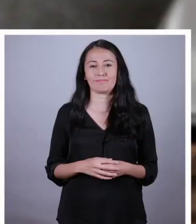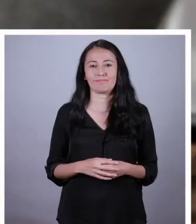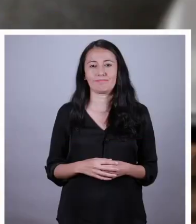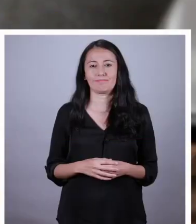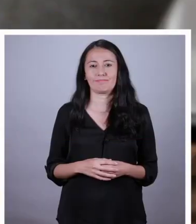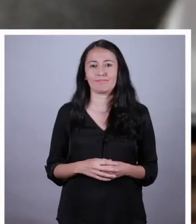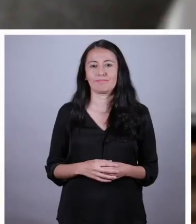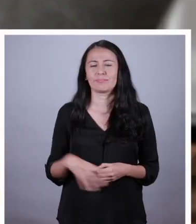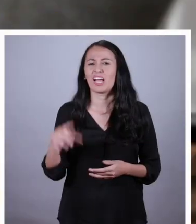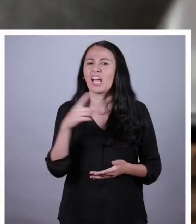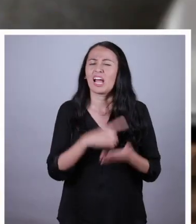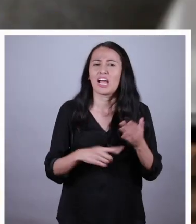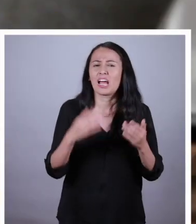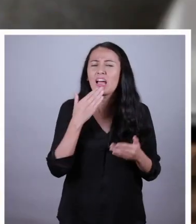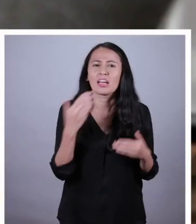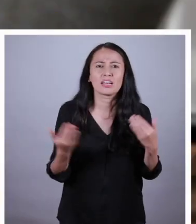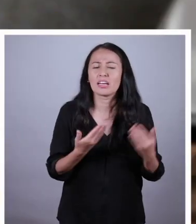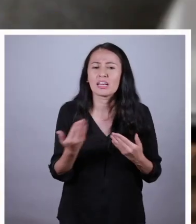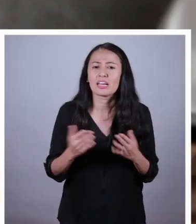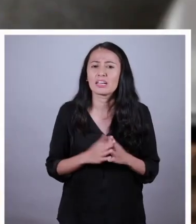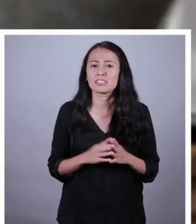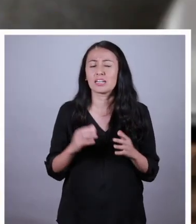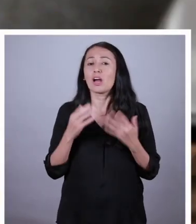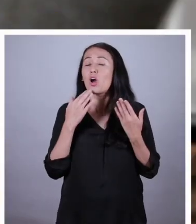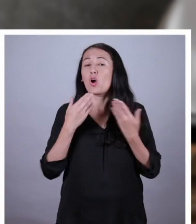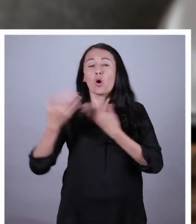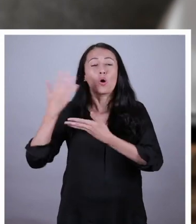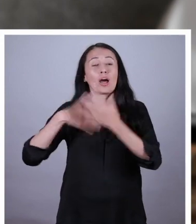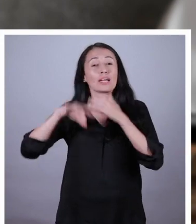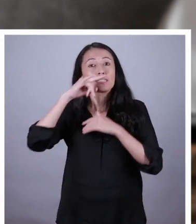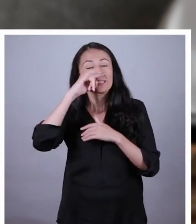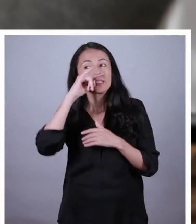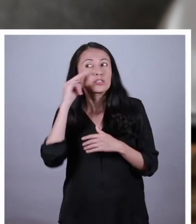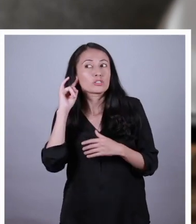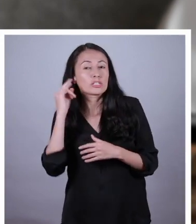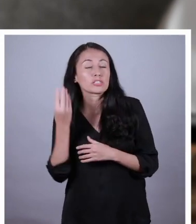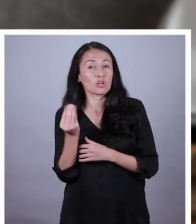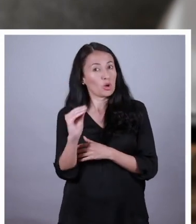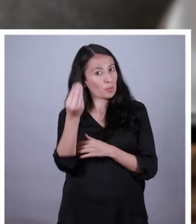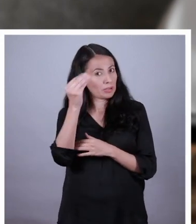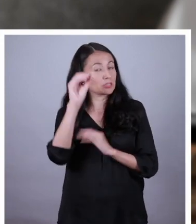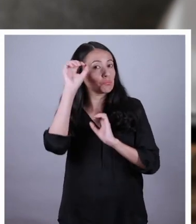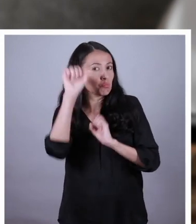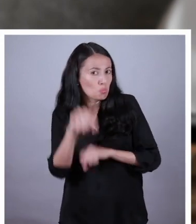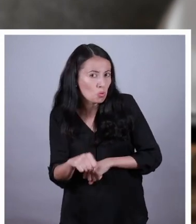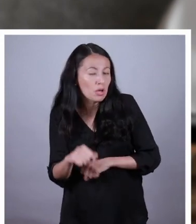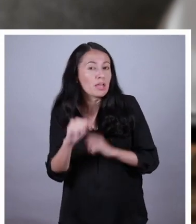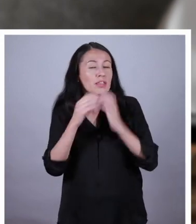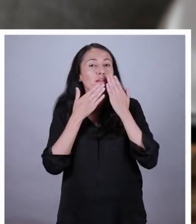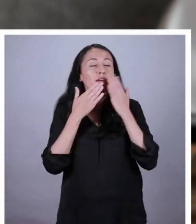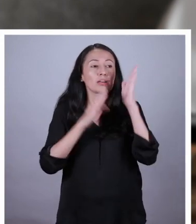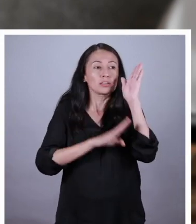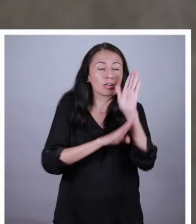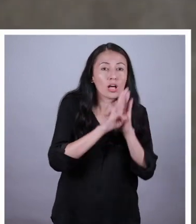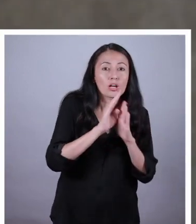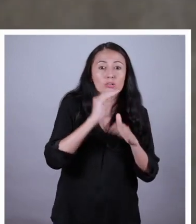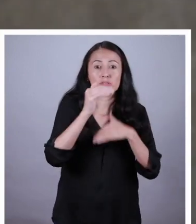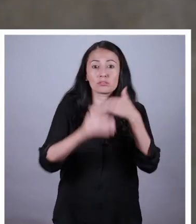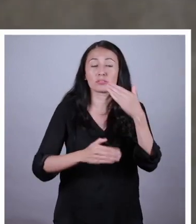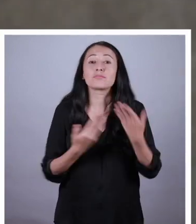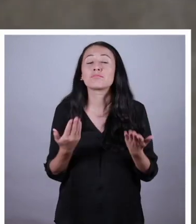¿Y qué creen que es absolutamente excelente para que los niños, niñas y adolescentes nos desarrollemos de manera espectacular?